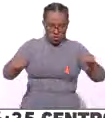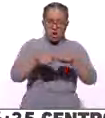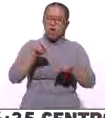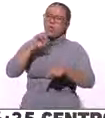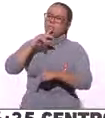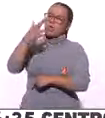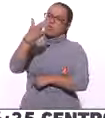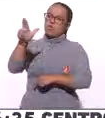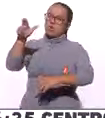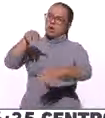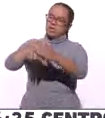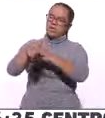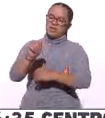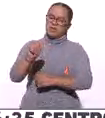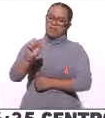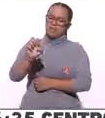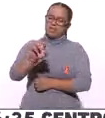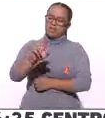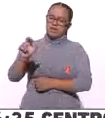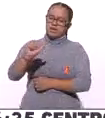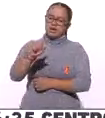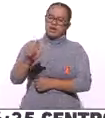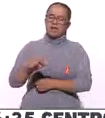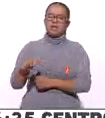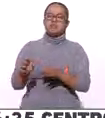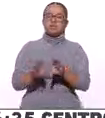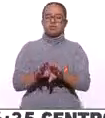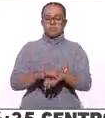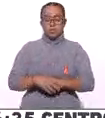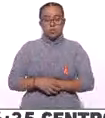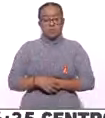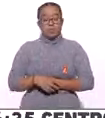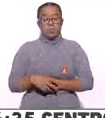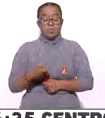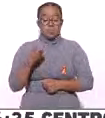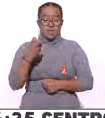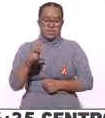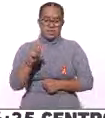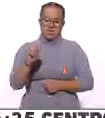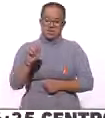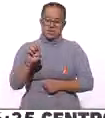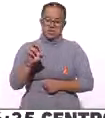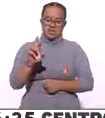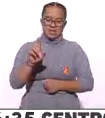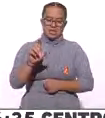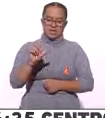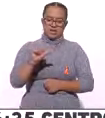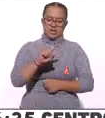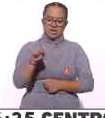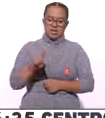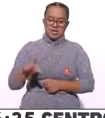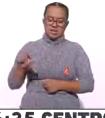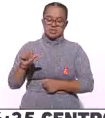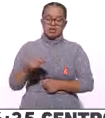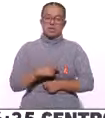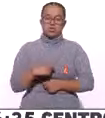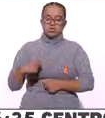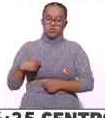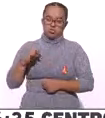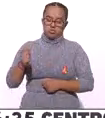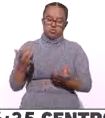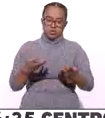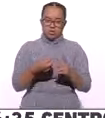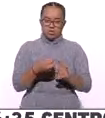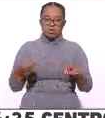exclusivos también? Bueno, sí, sin duda. El tema de las terrazas que es en donde nos llamó la atención como organización,